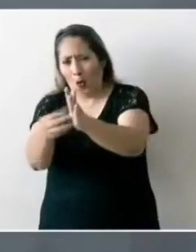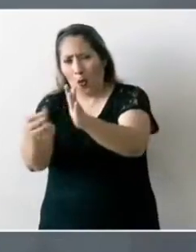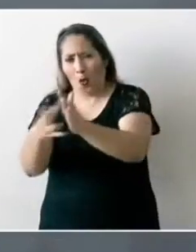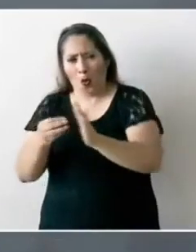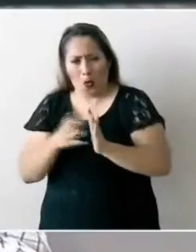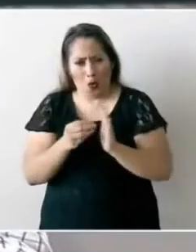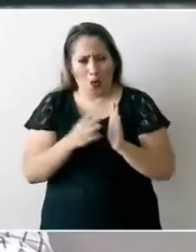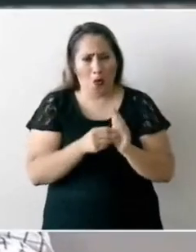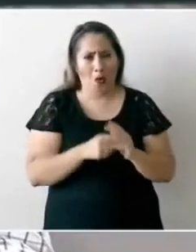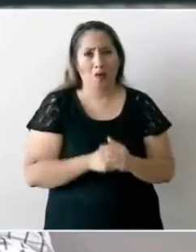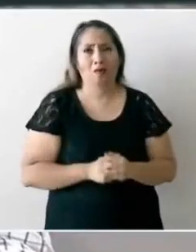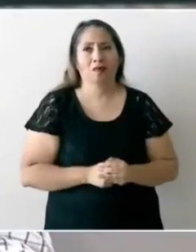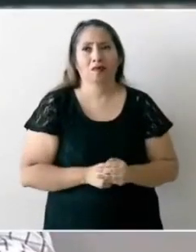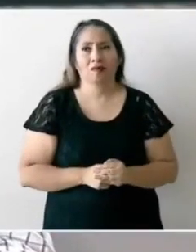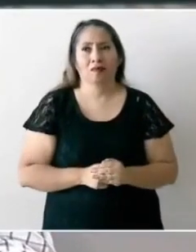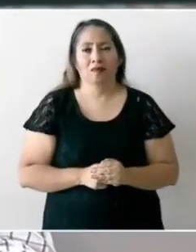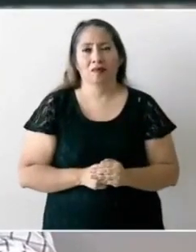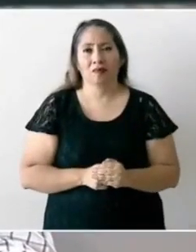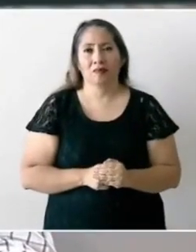se impusiera